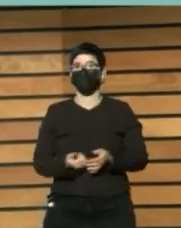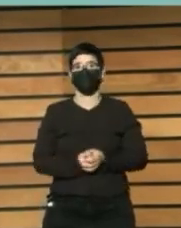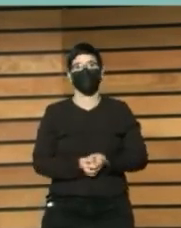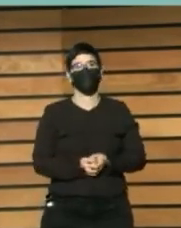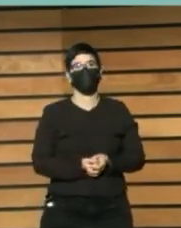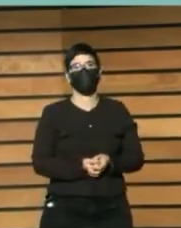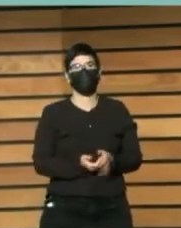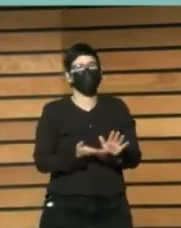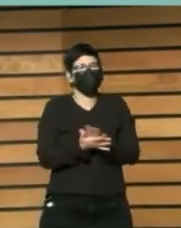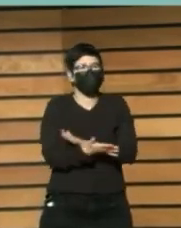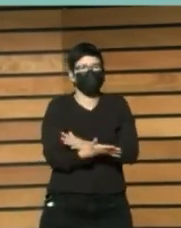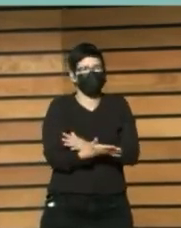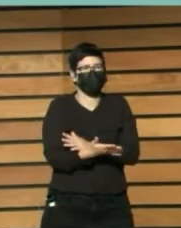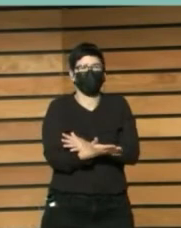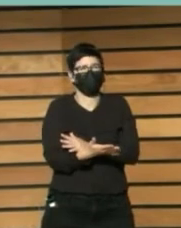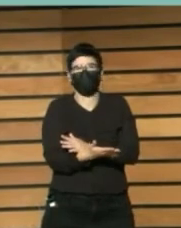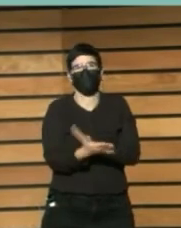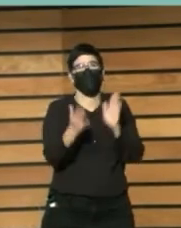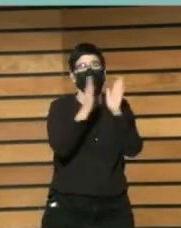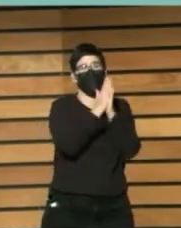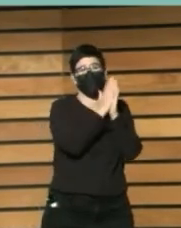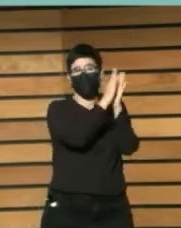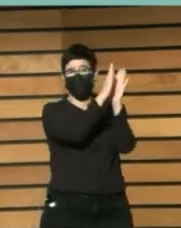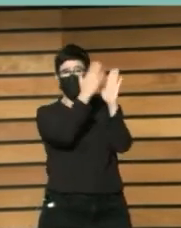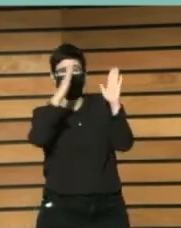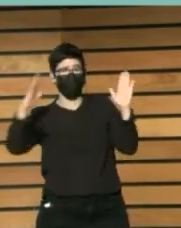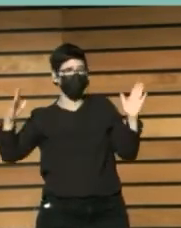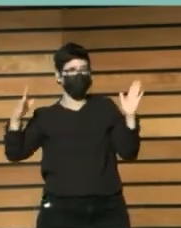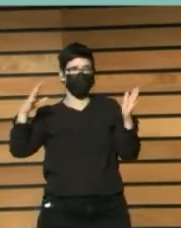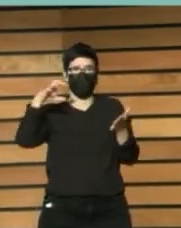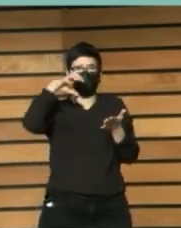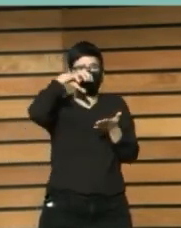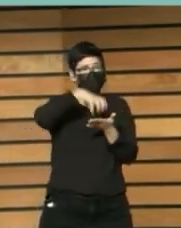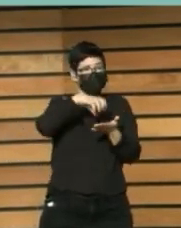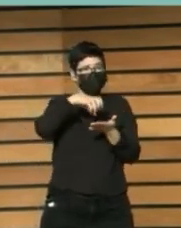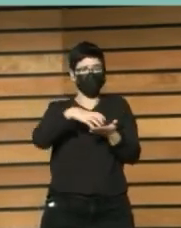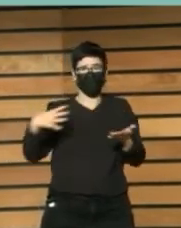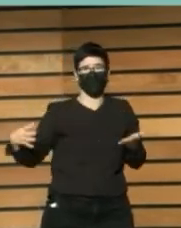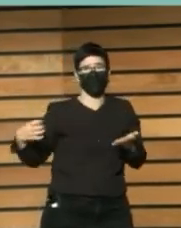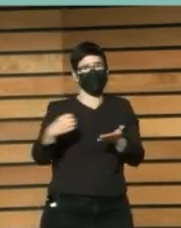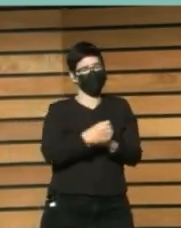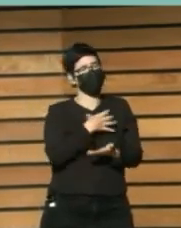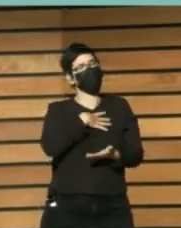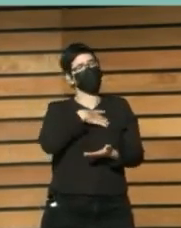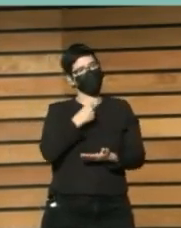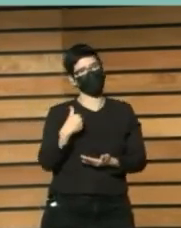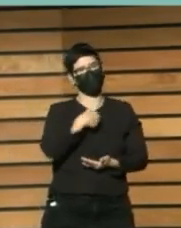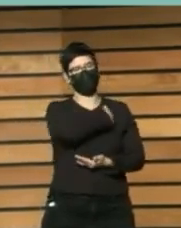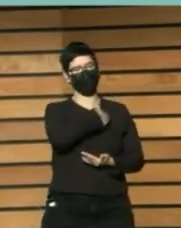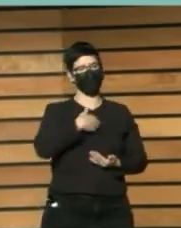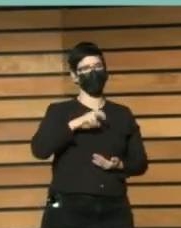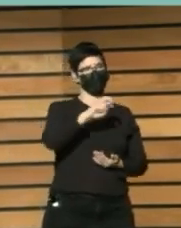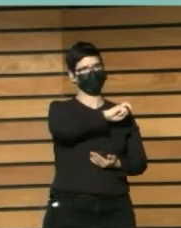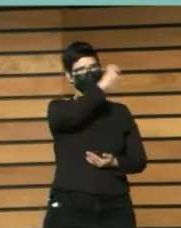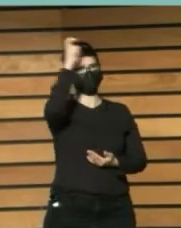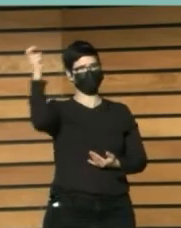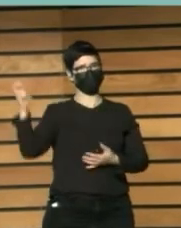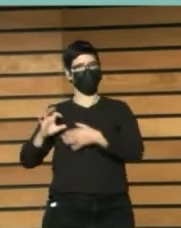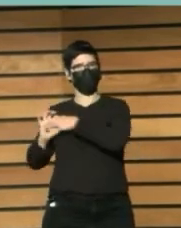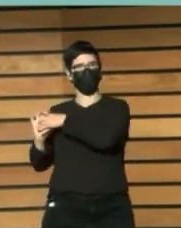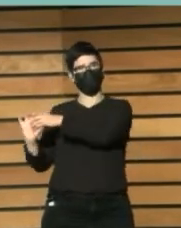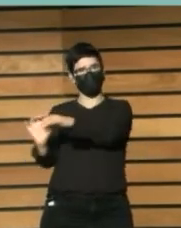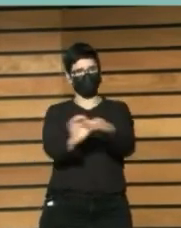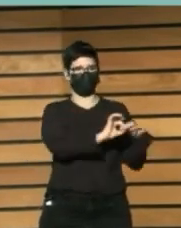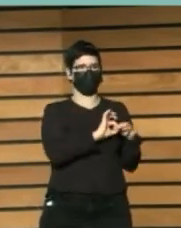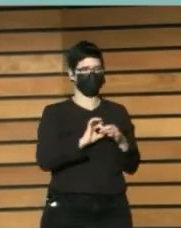O sea Que todos Estos roles Se pueden Producir En simultáneo En una única Visita De una única Persona